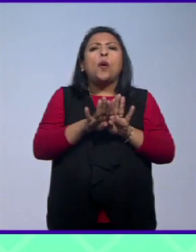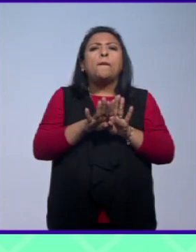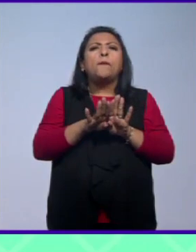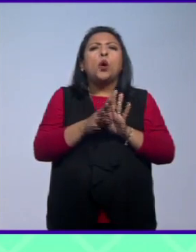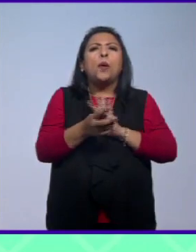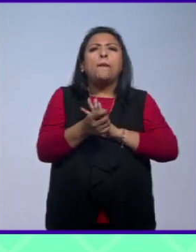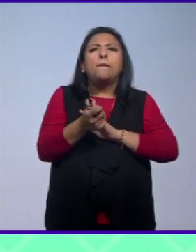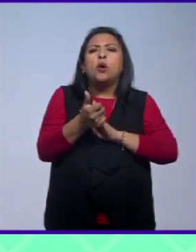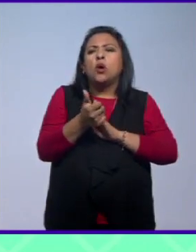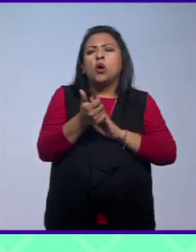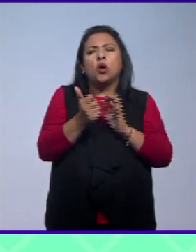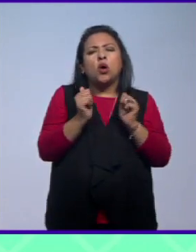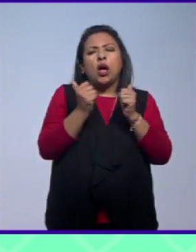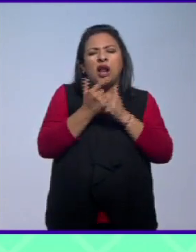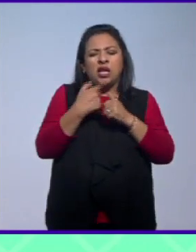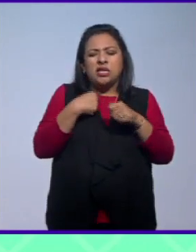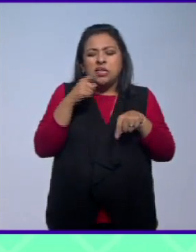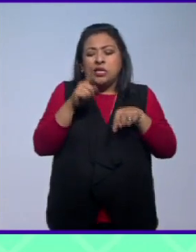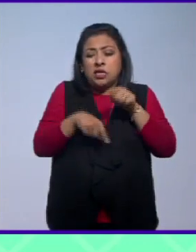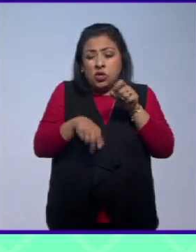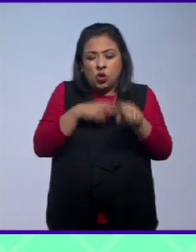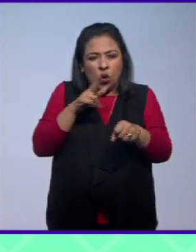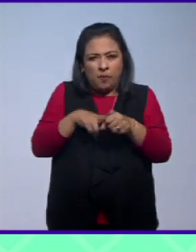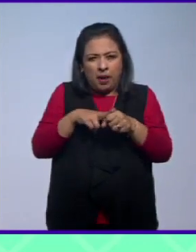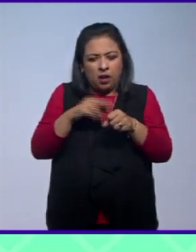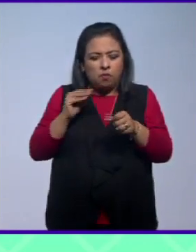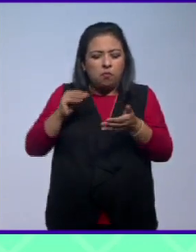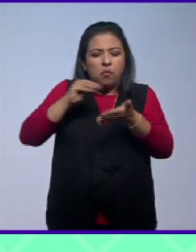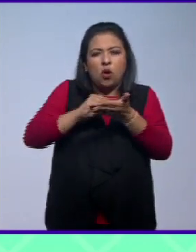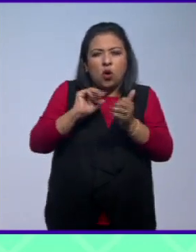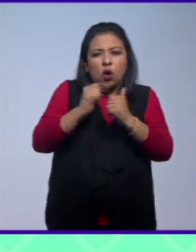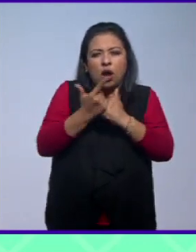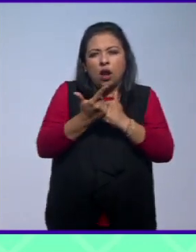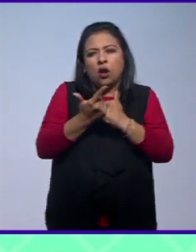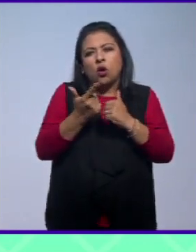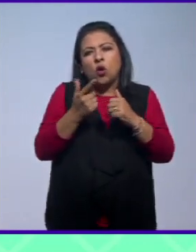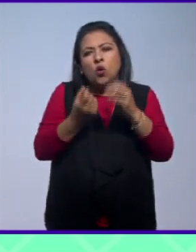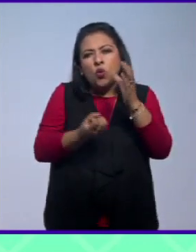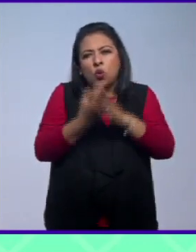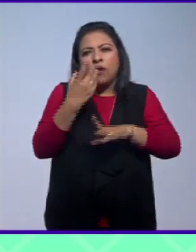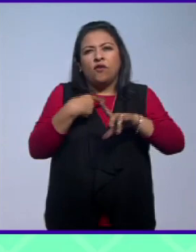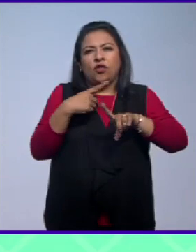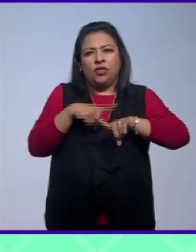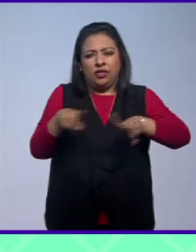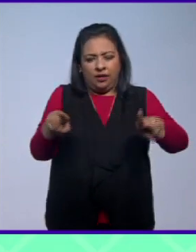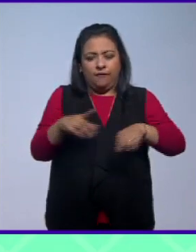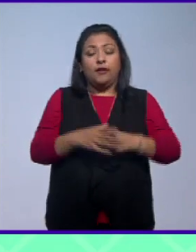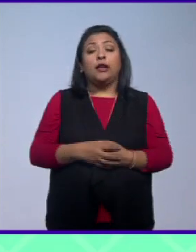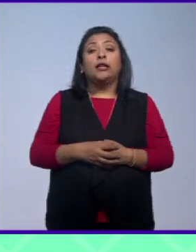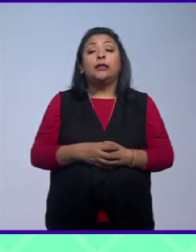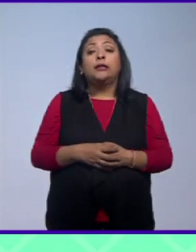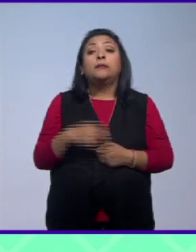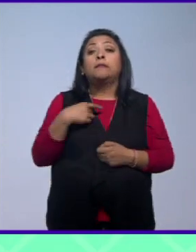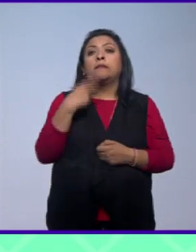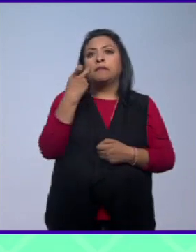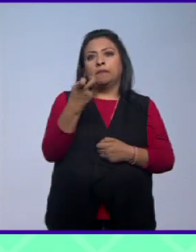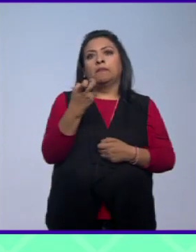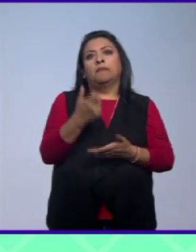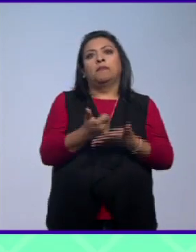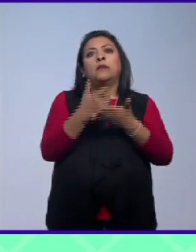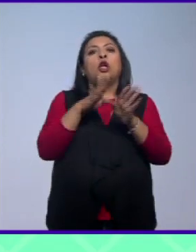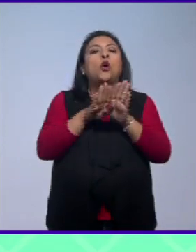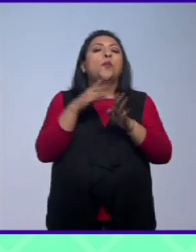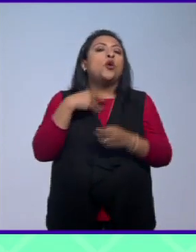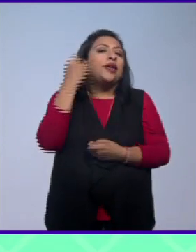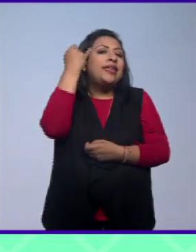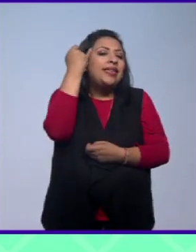que una cosa deja de ser lo que comúnmente veías que entendías de una manera utilitaria y la conviertes en otra cosa se vuelve una